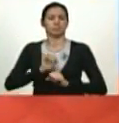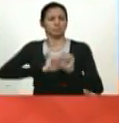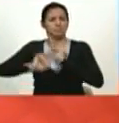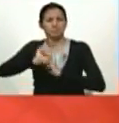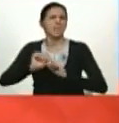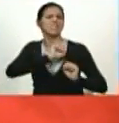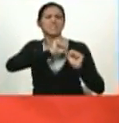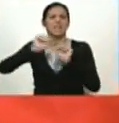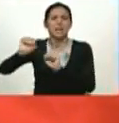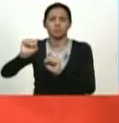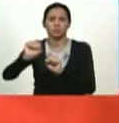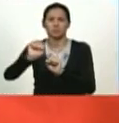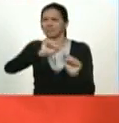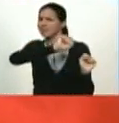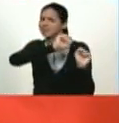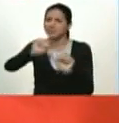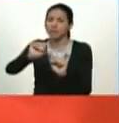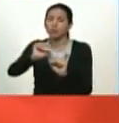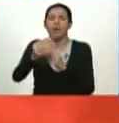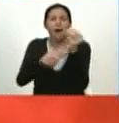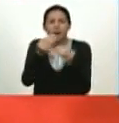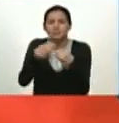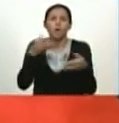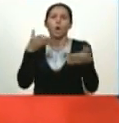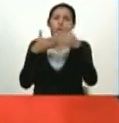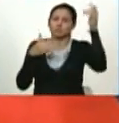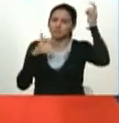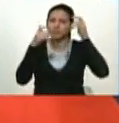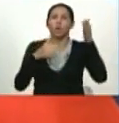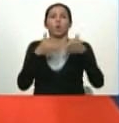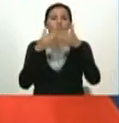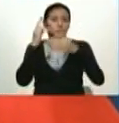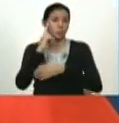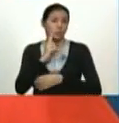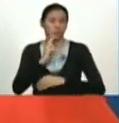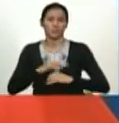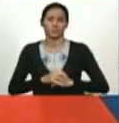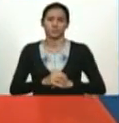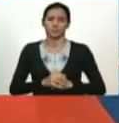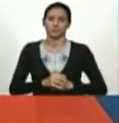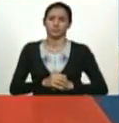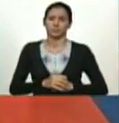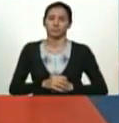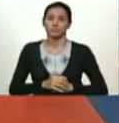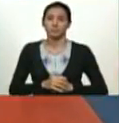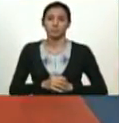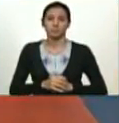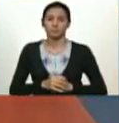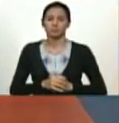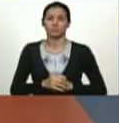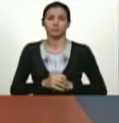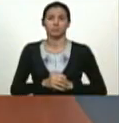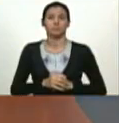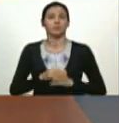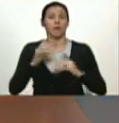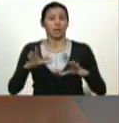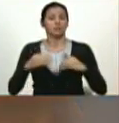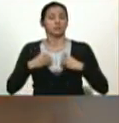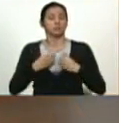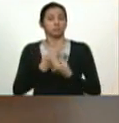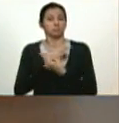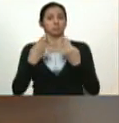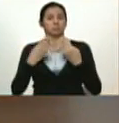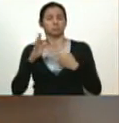Y de reafirmación y juramentación. Hay que reafirmar el juramento y el compromiso y el amor